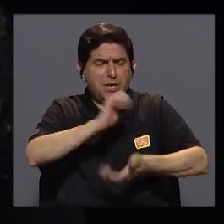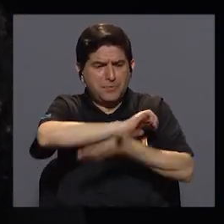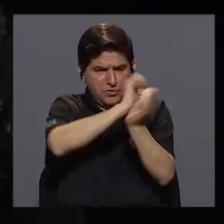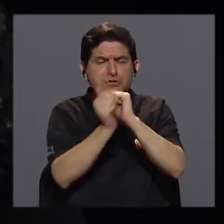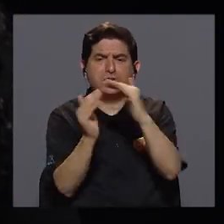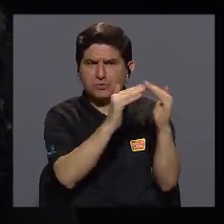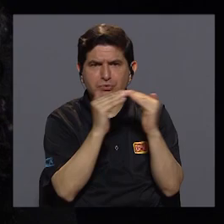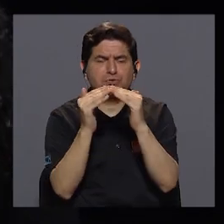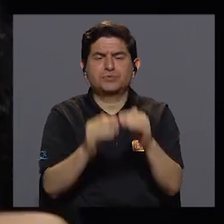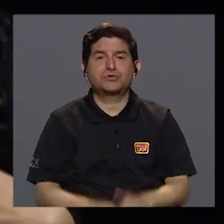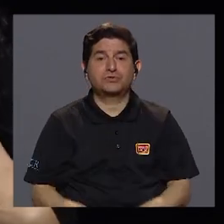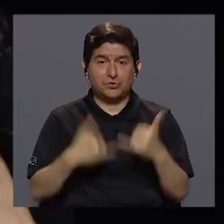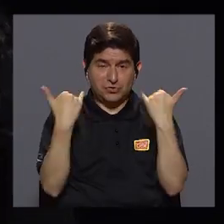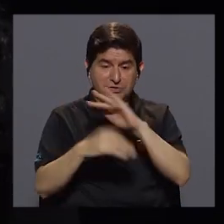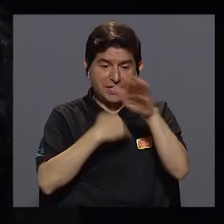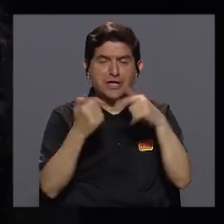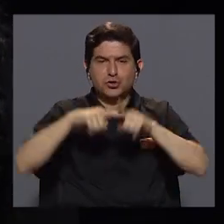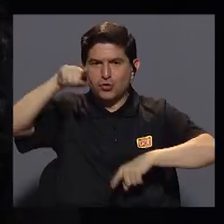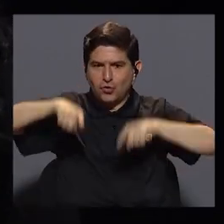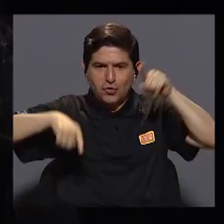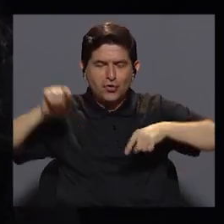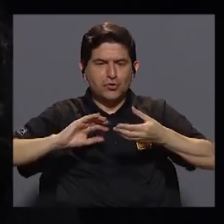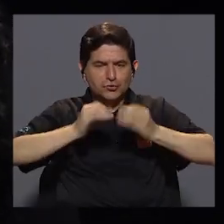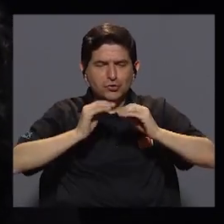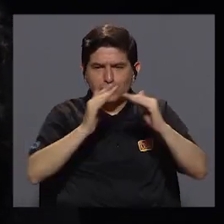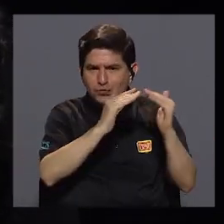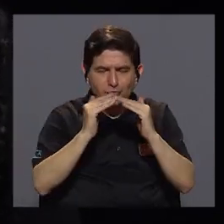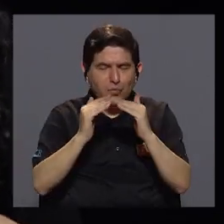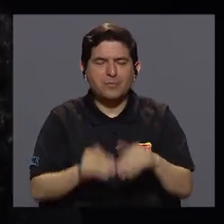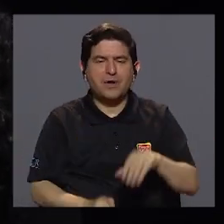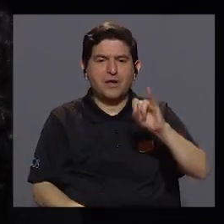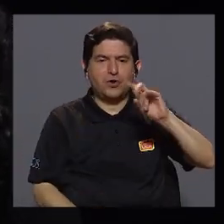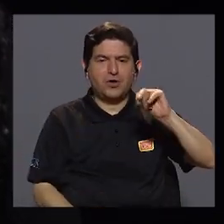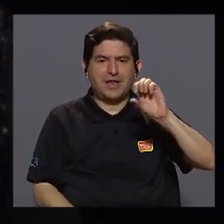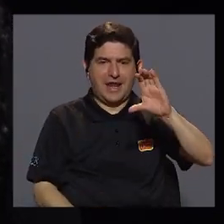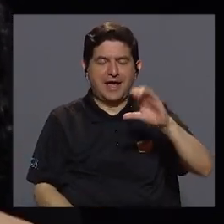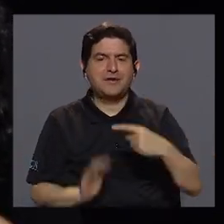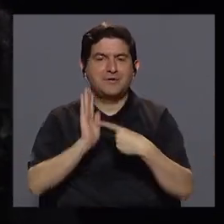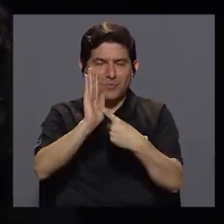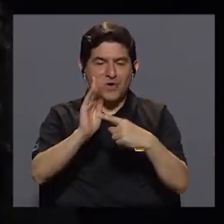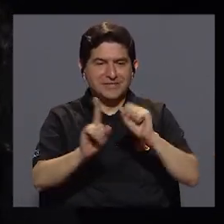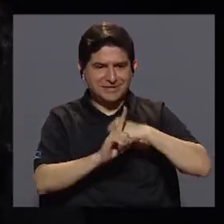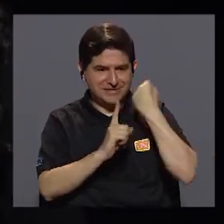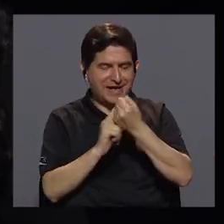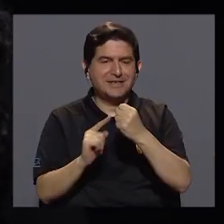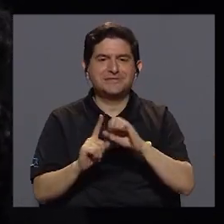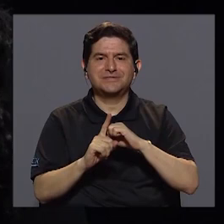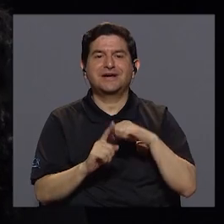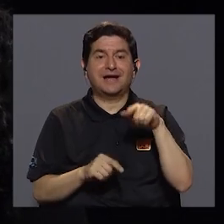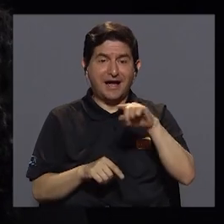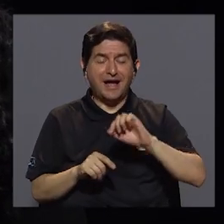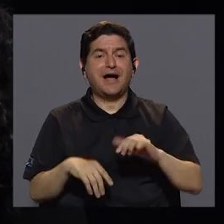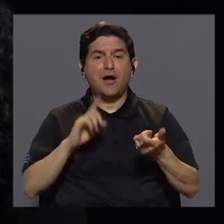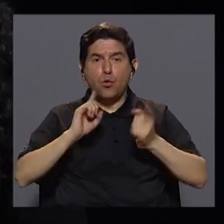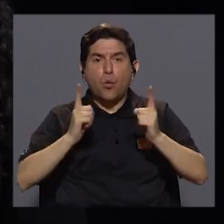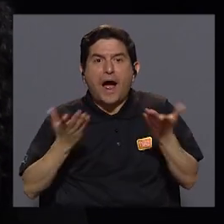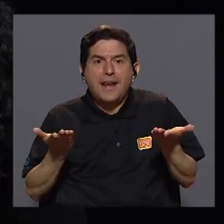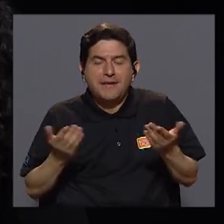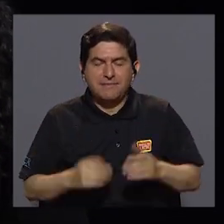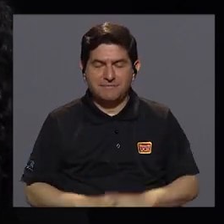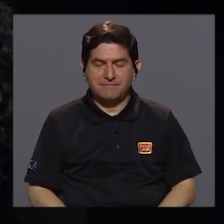transición demográfica. Ya todas las estadísticas, los indicadores demográficos del INEC dan cuenta del Estado, de la sociedad en ese sentido.